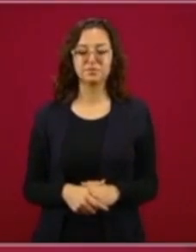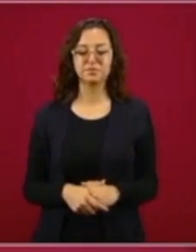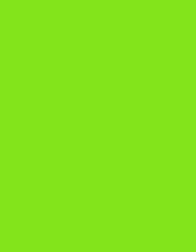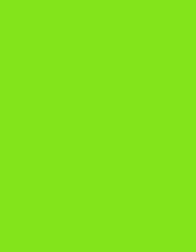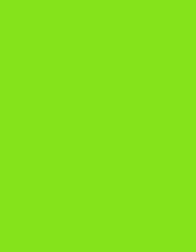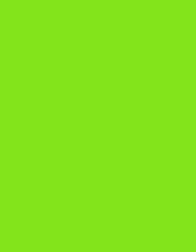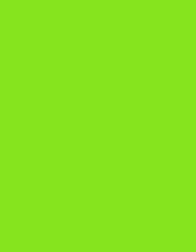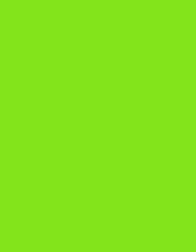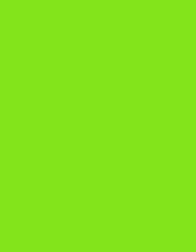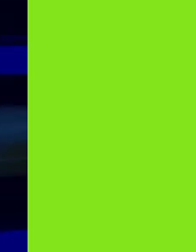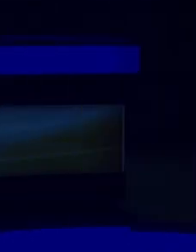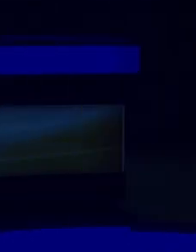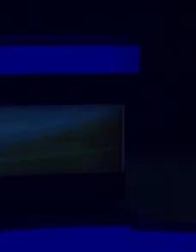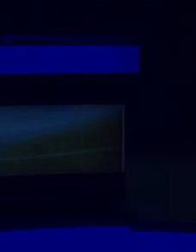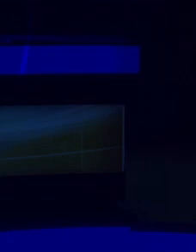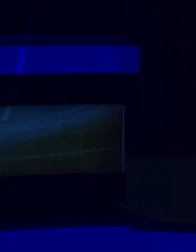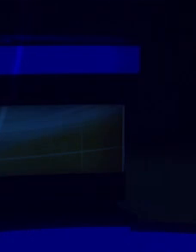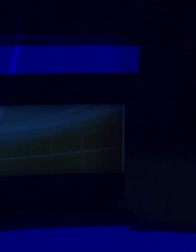Televisa.